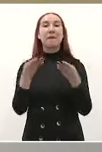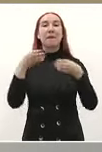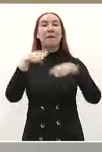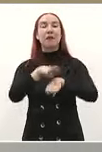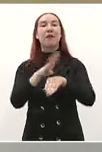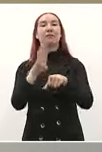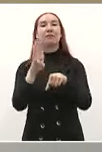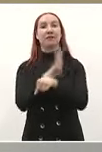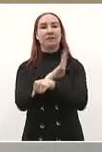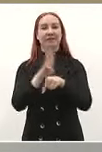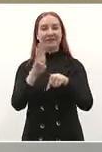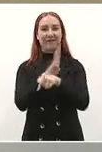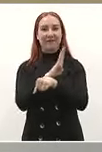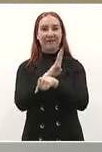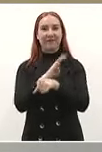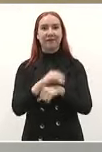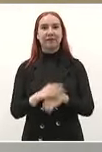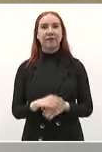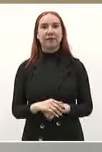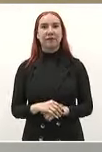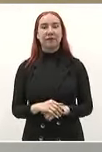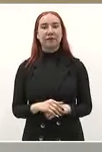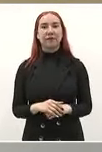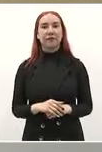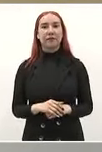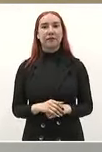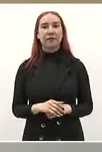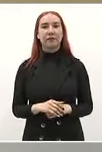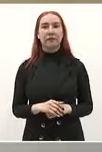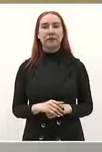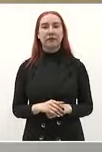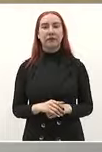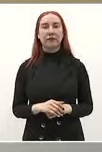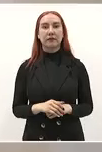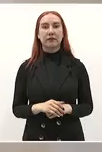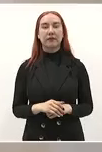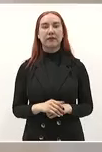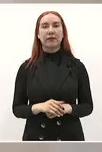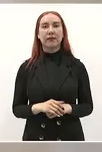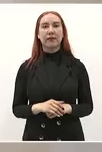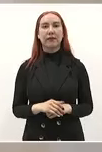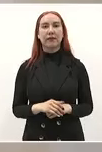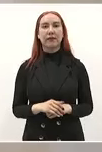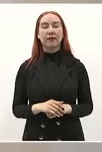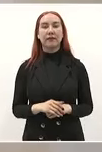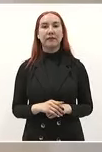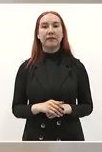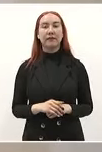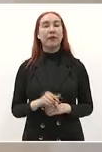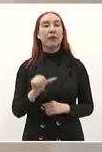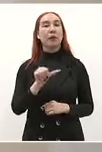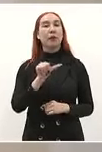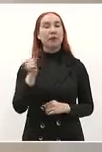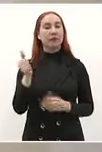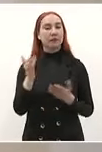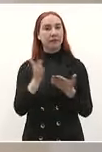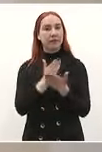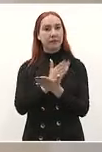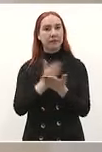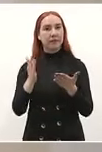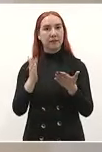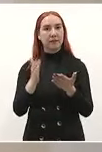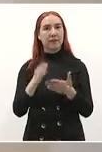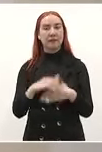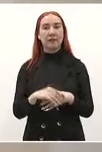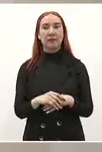bienestar también les comento ya establecimos que